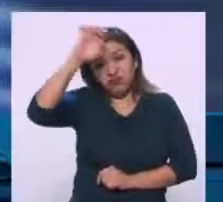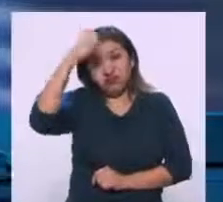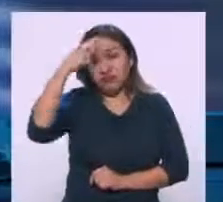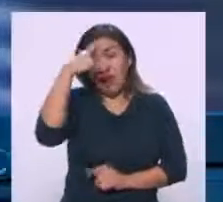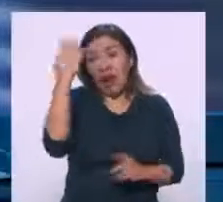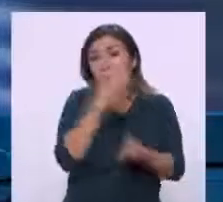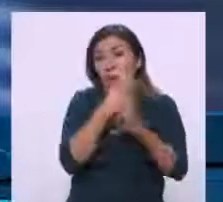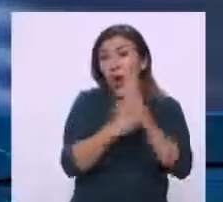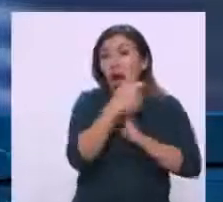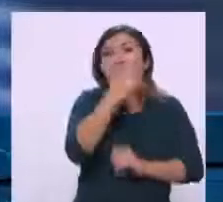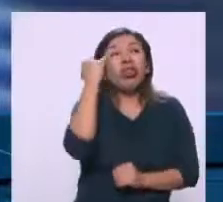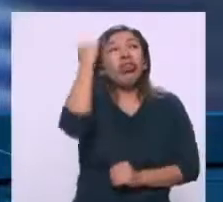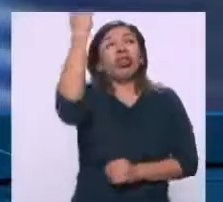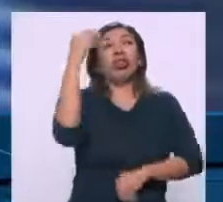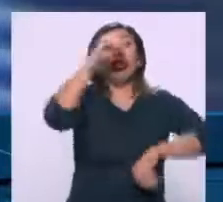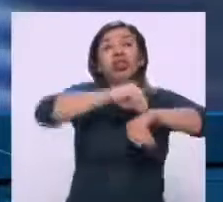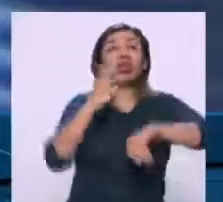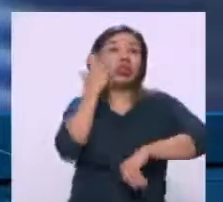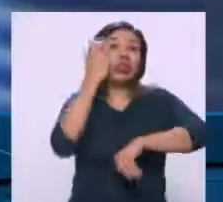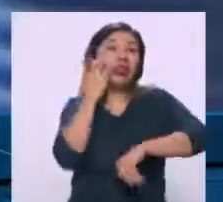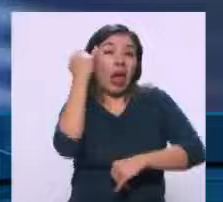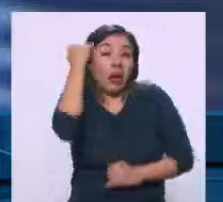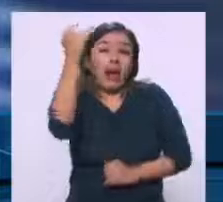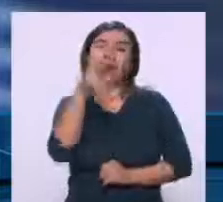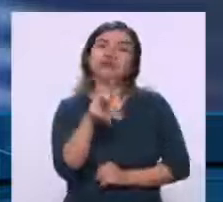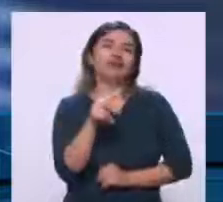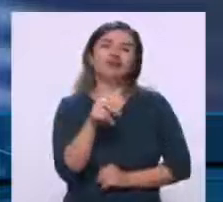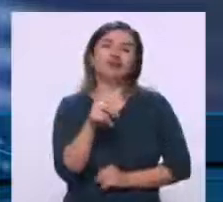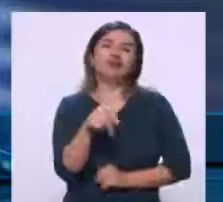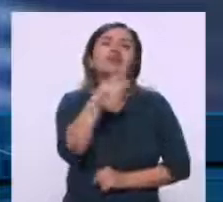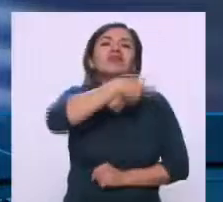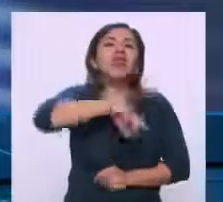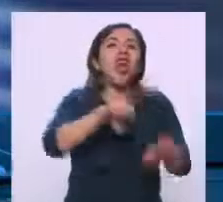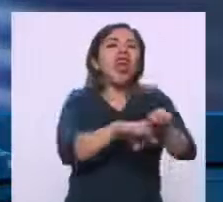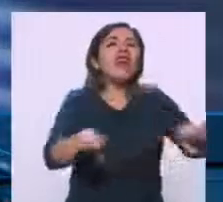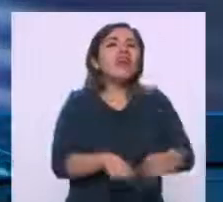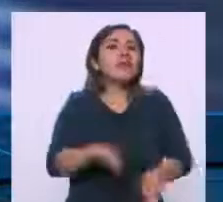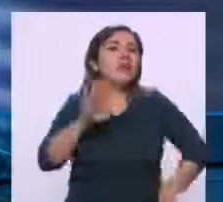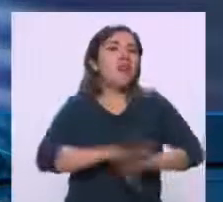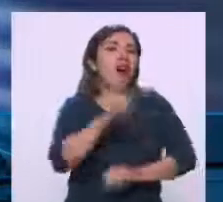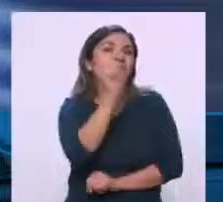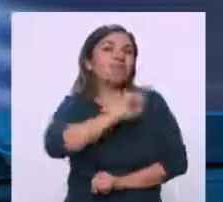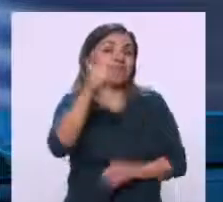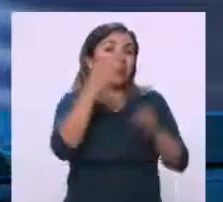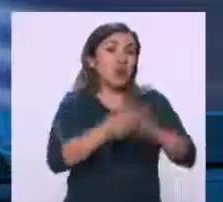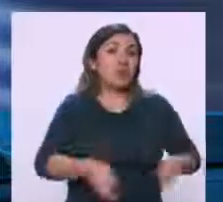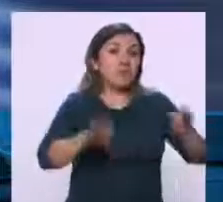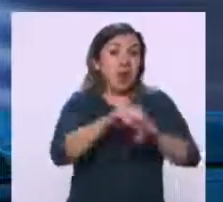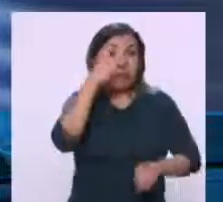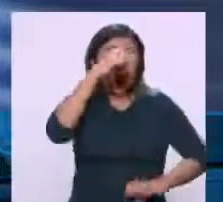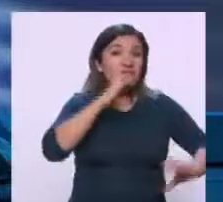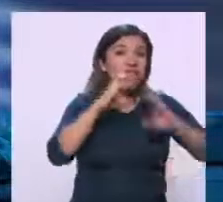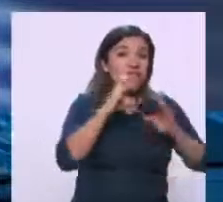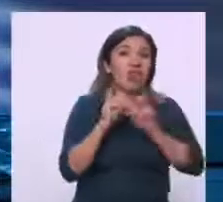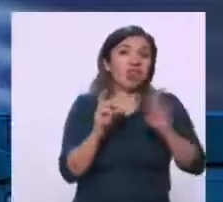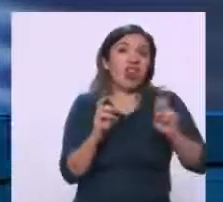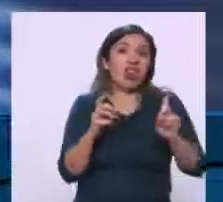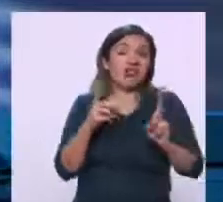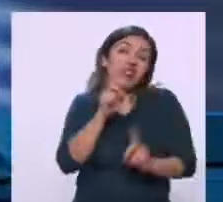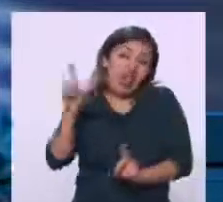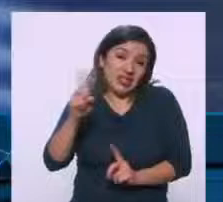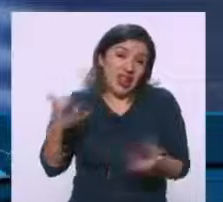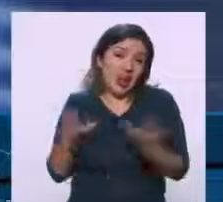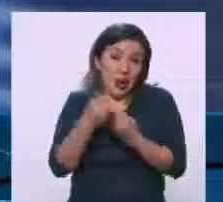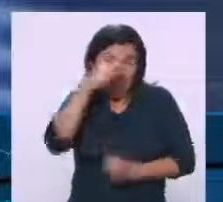cosas. No es algo que él haya puesto, que se le haya ocurrido a él, Tiene uno de los equipos bastante importantes de la derecha en México.